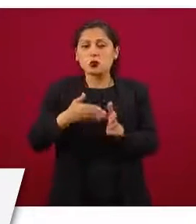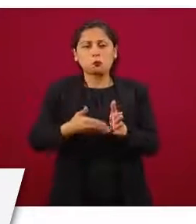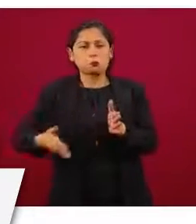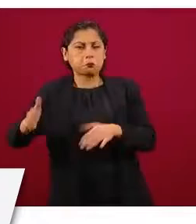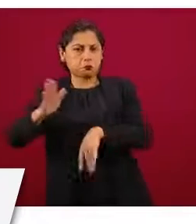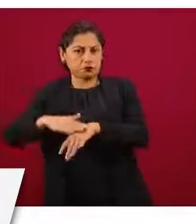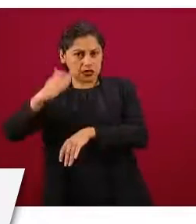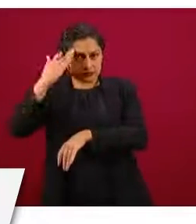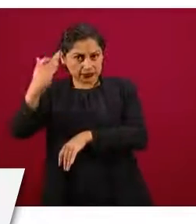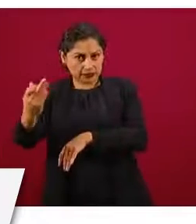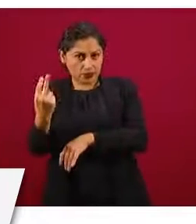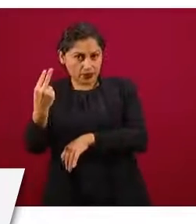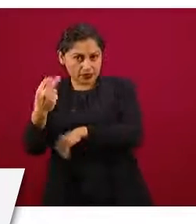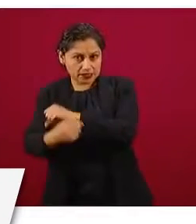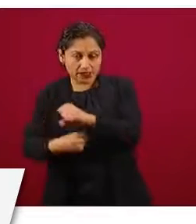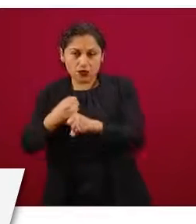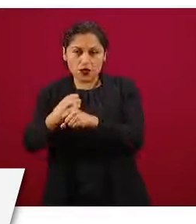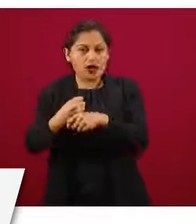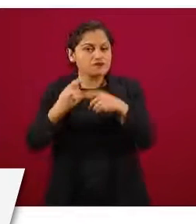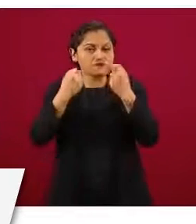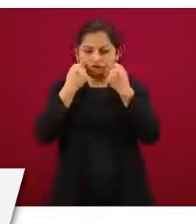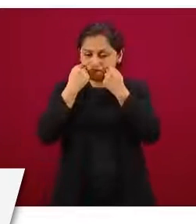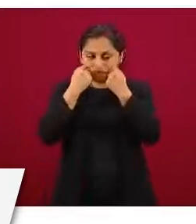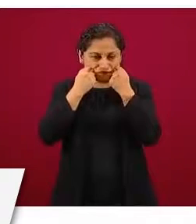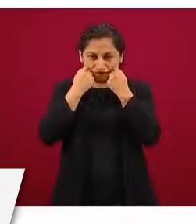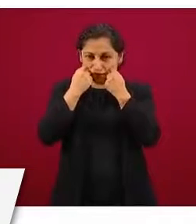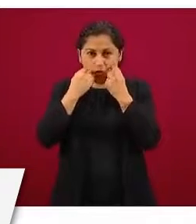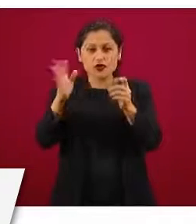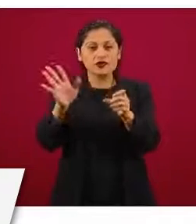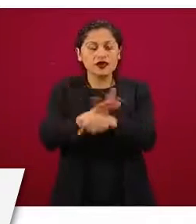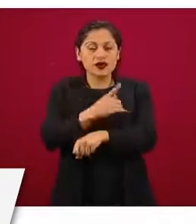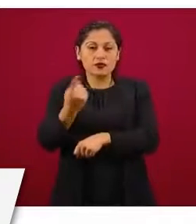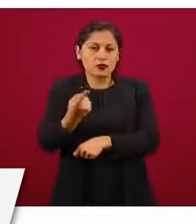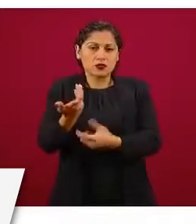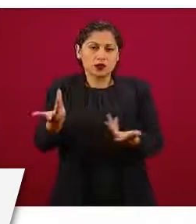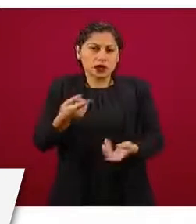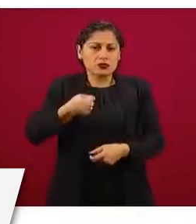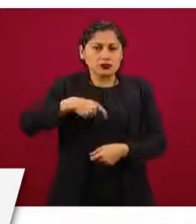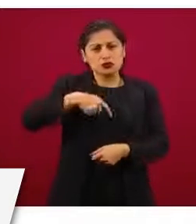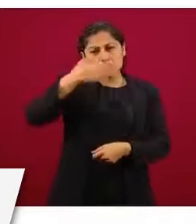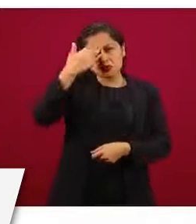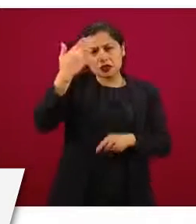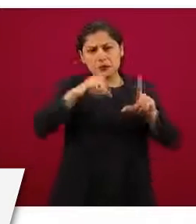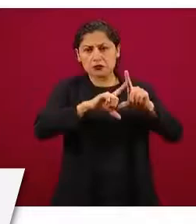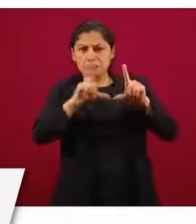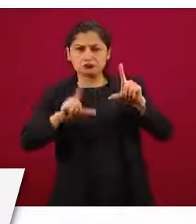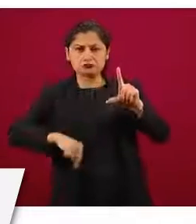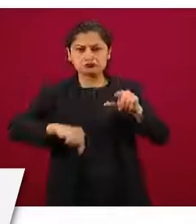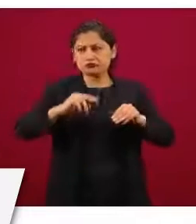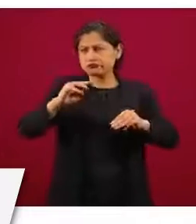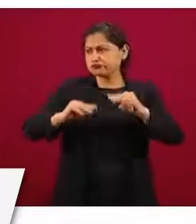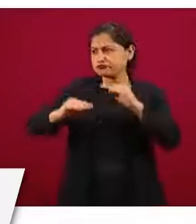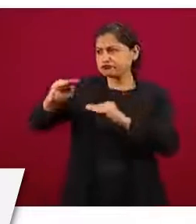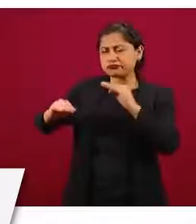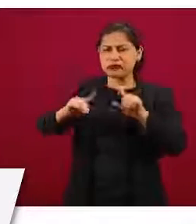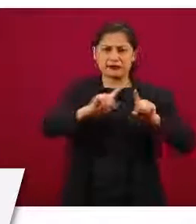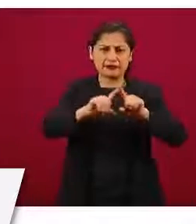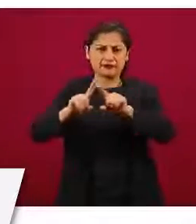25 años. Esto es reconocer la realidad del país y lo podemos ver en la siguiente